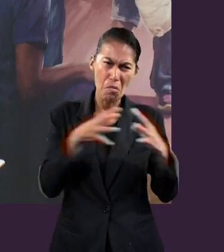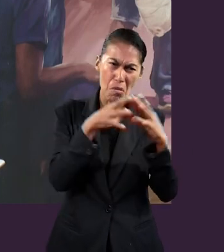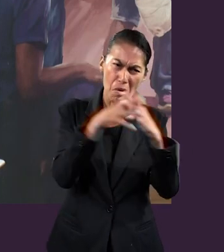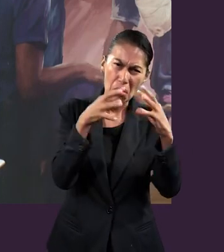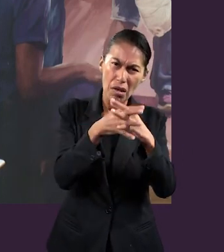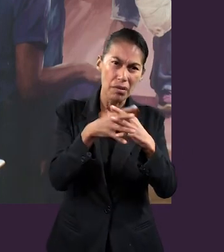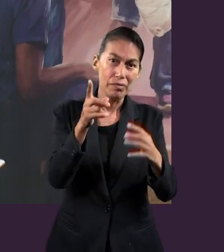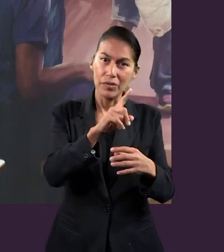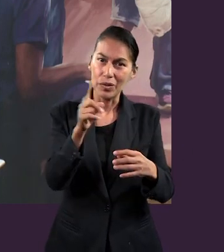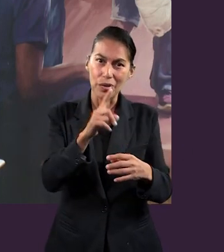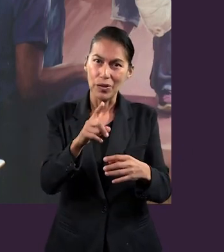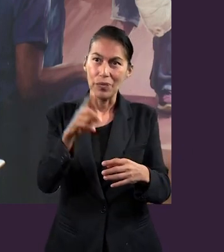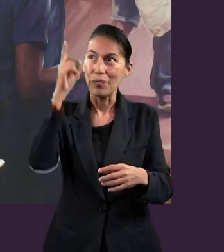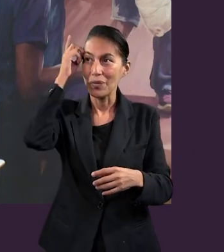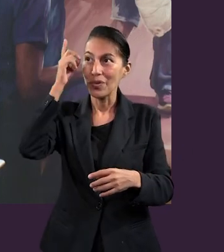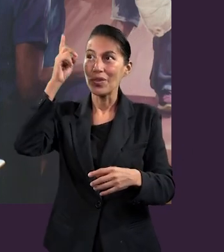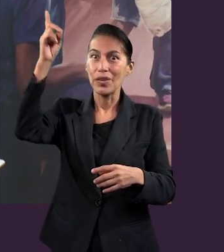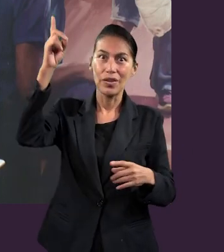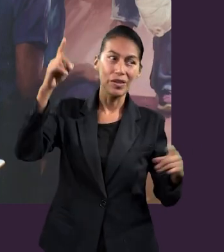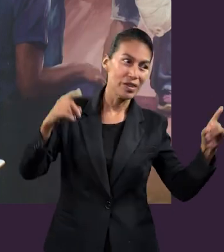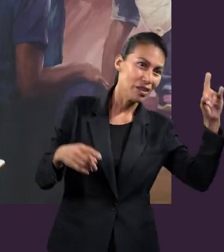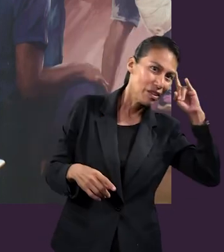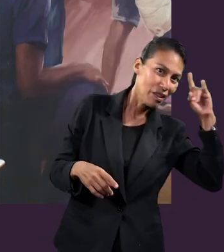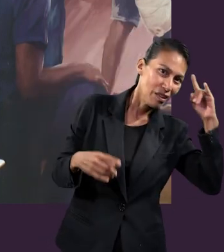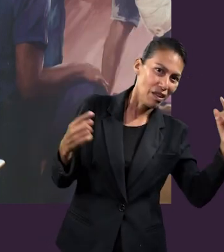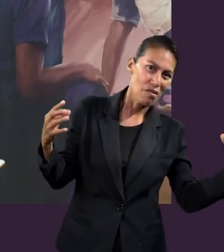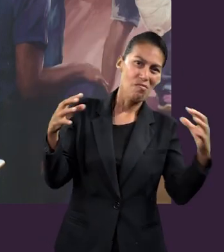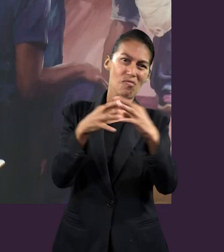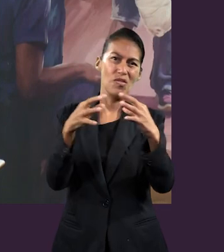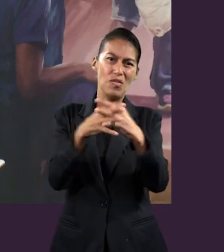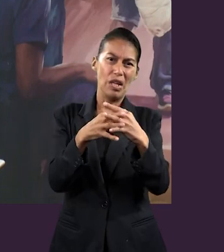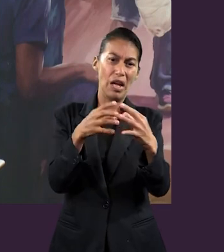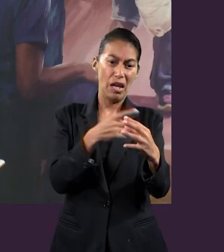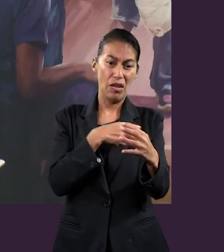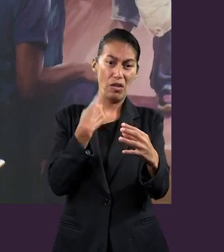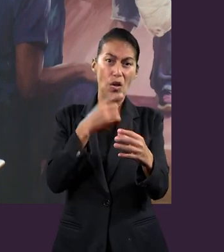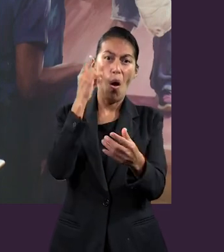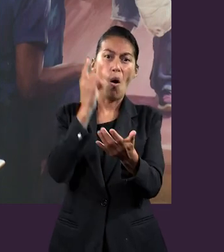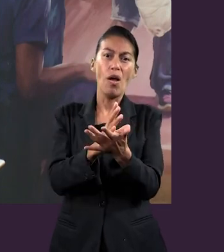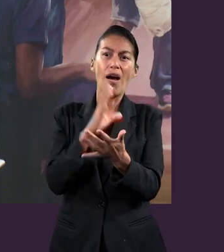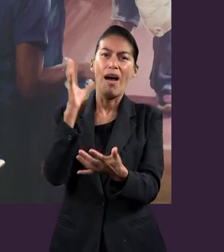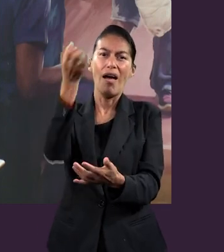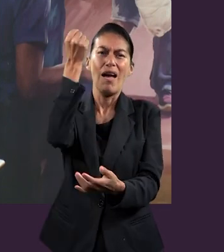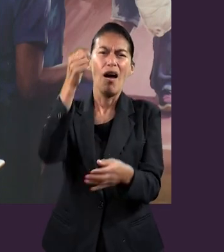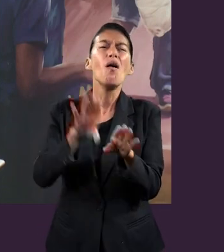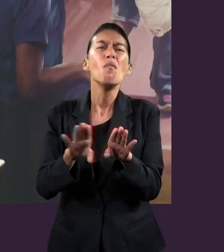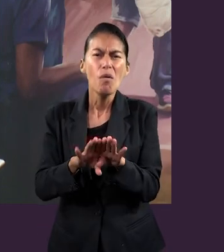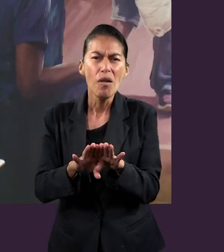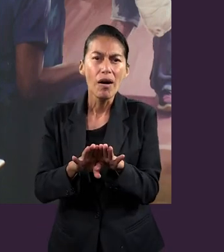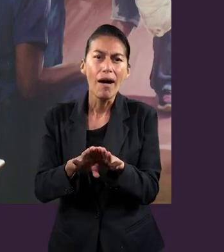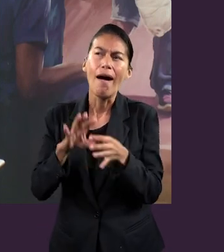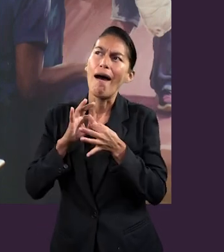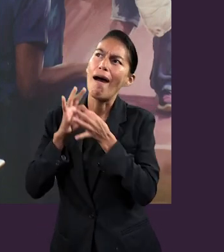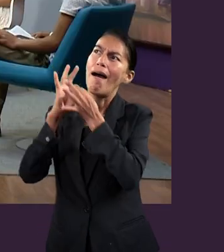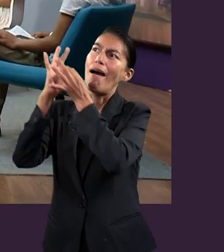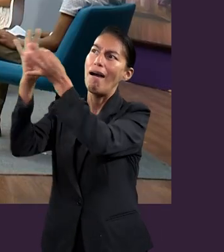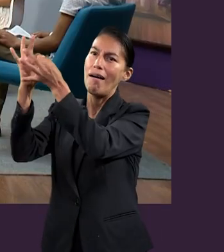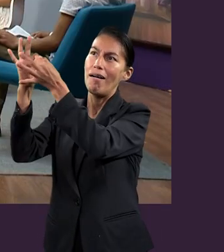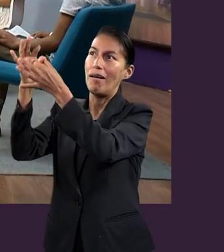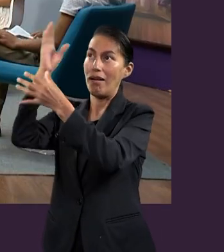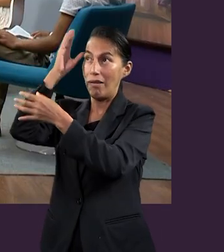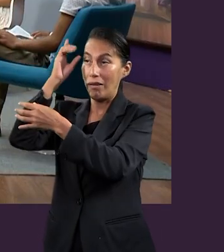Es una batalla que solamente podemos ganar si estamos revestidos de la armadura de Dios y contamos con su sabiduría.